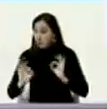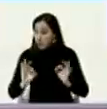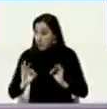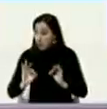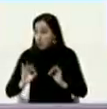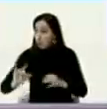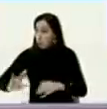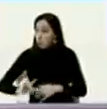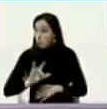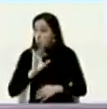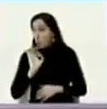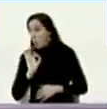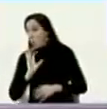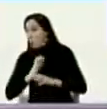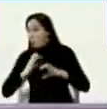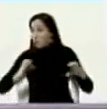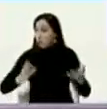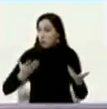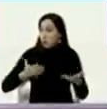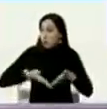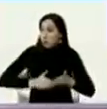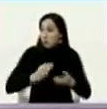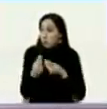por tierra por mar o por aire